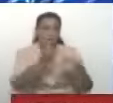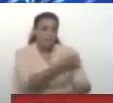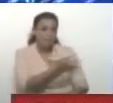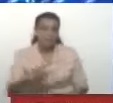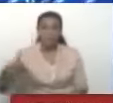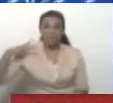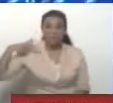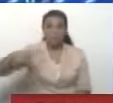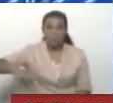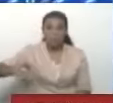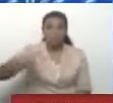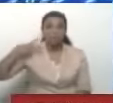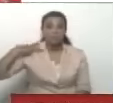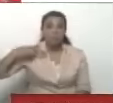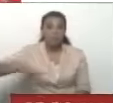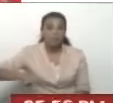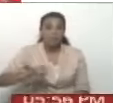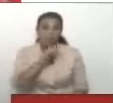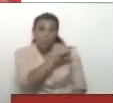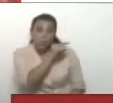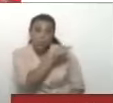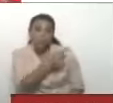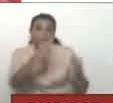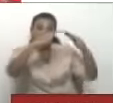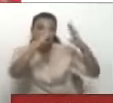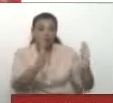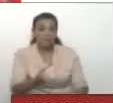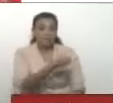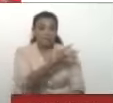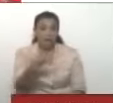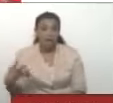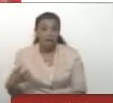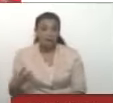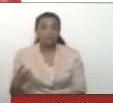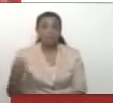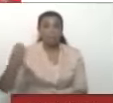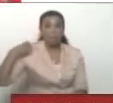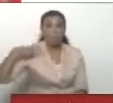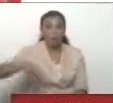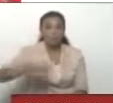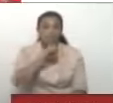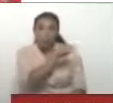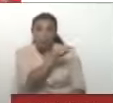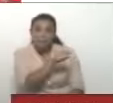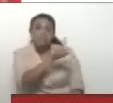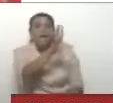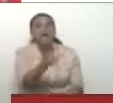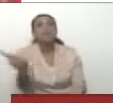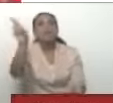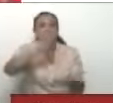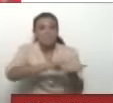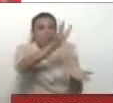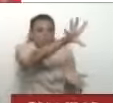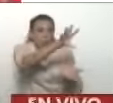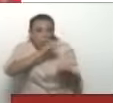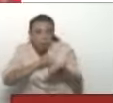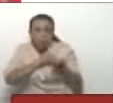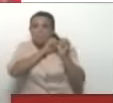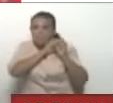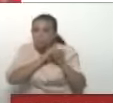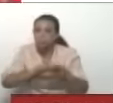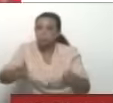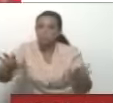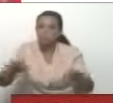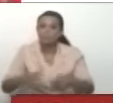estatal. El portal de la Casa Blanca. E inmediatamente se pegan... Mira, aquí los tengo. Todos los